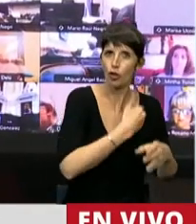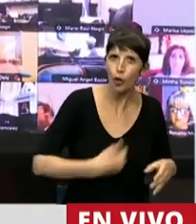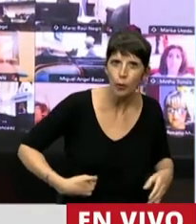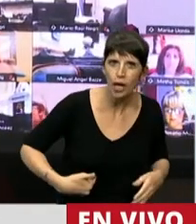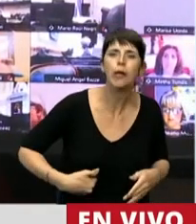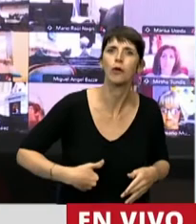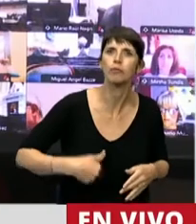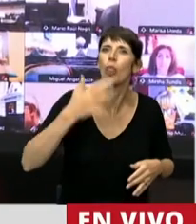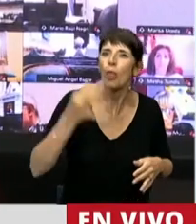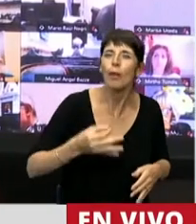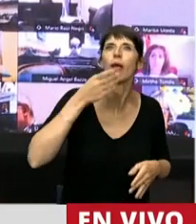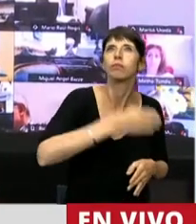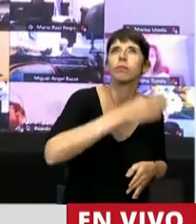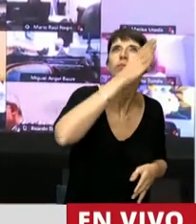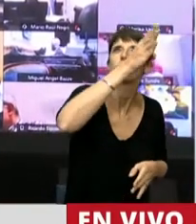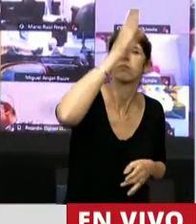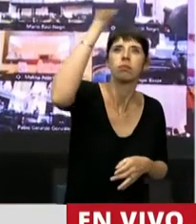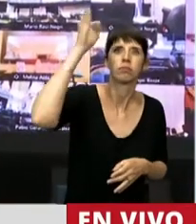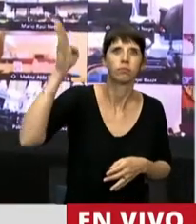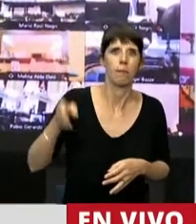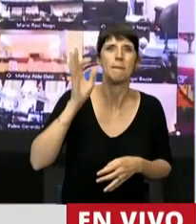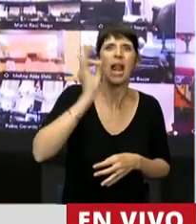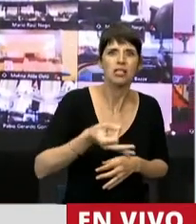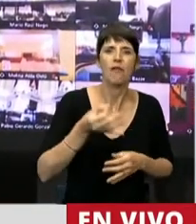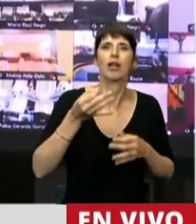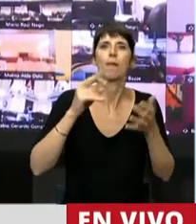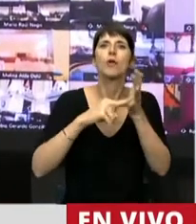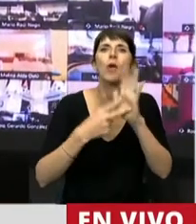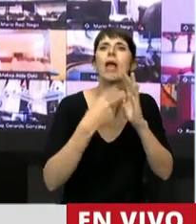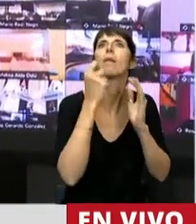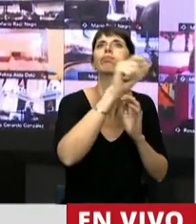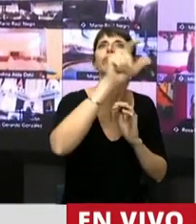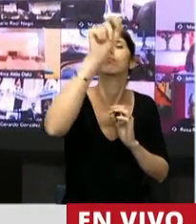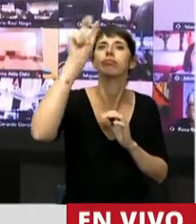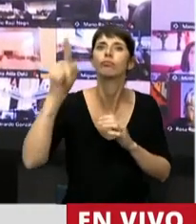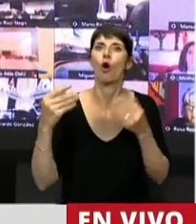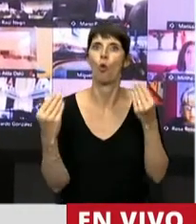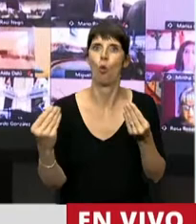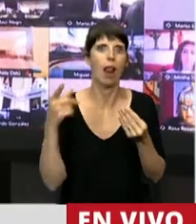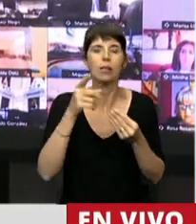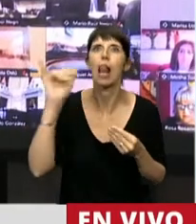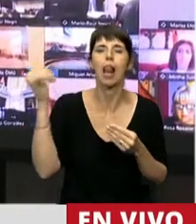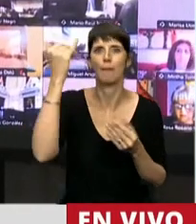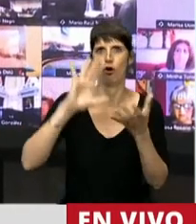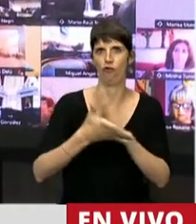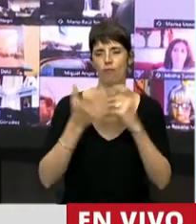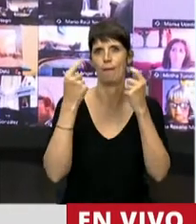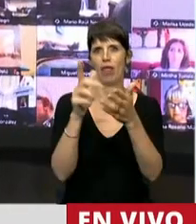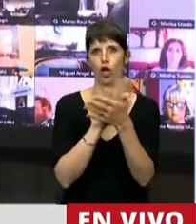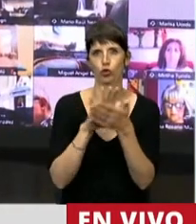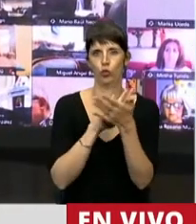donde están los problemas y esa es la mejor manera de conocer y dar respuestas. Y por supuesto que